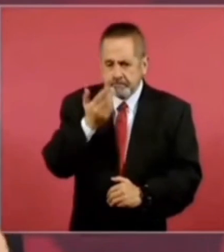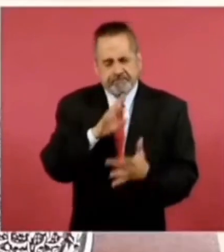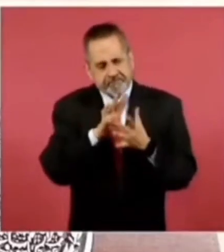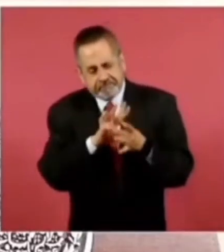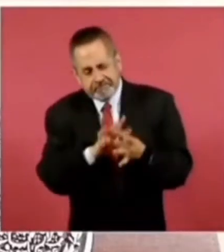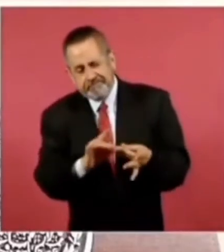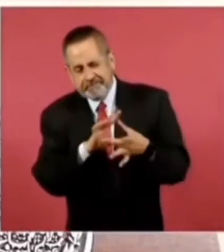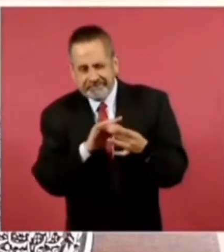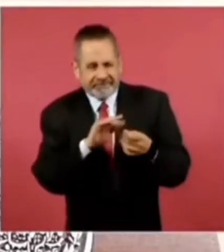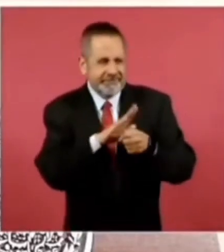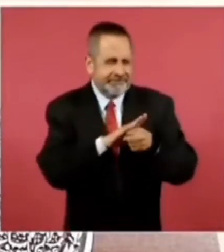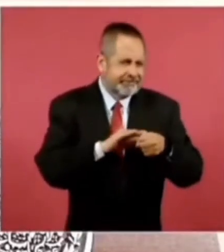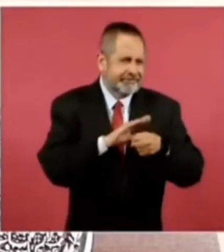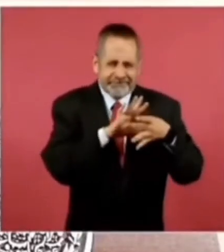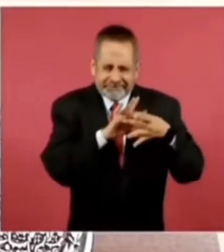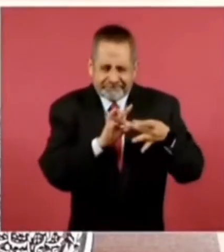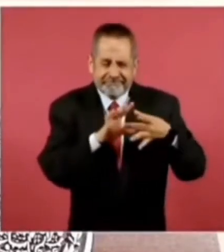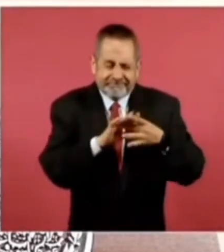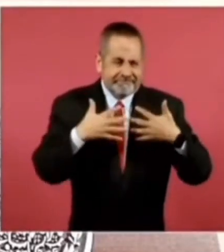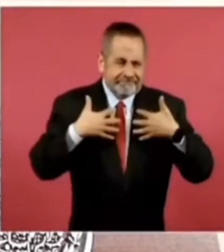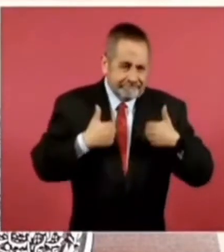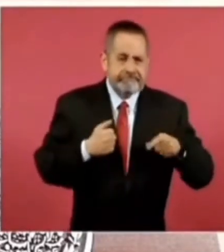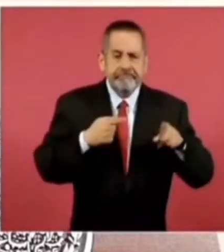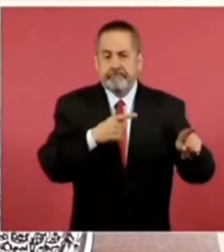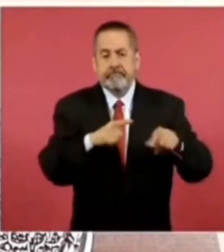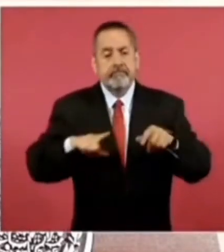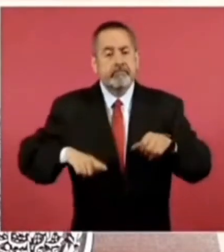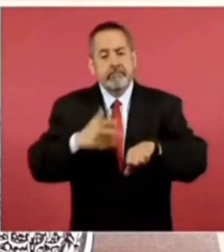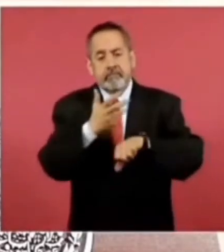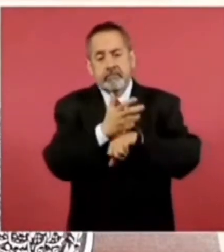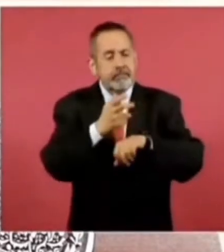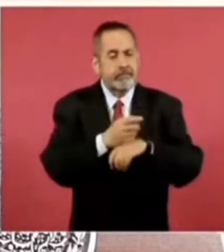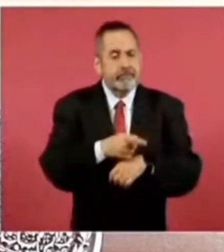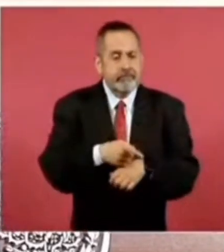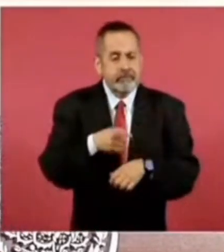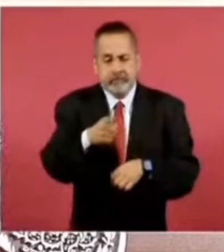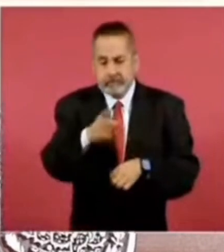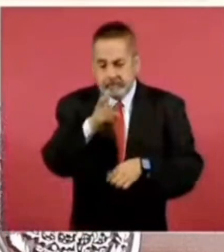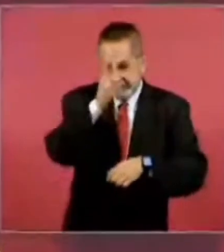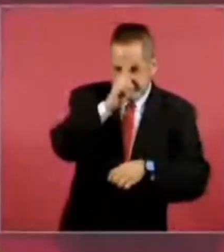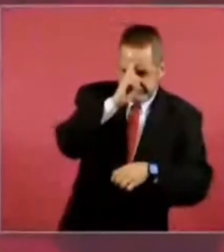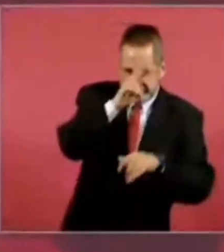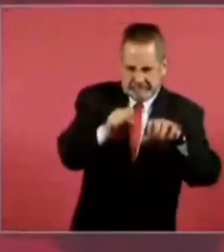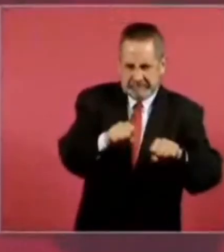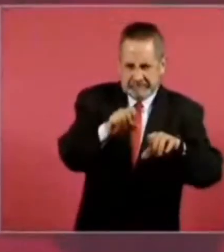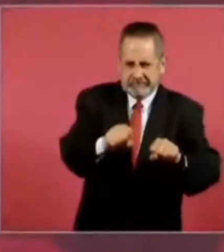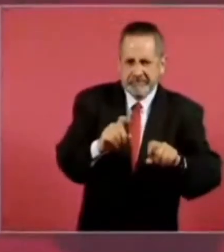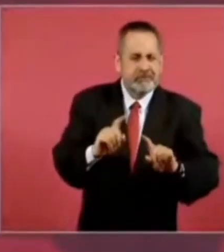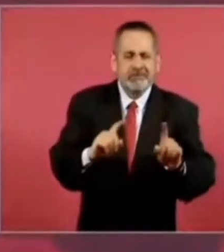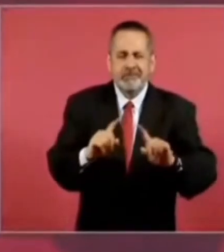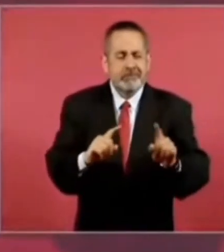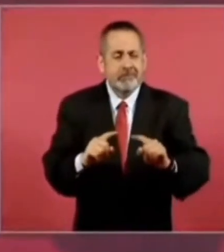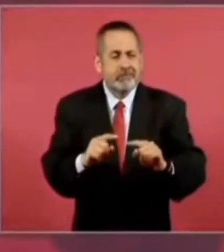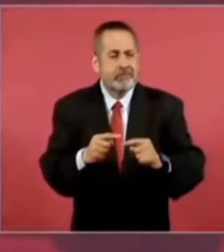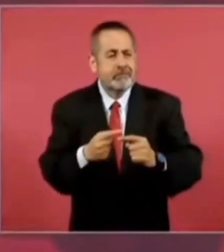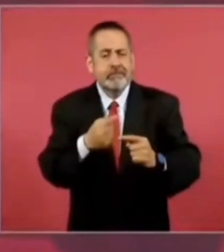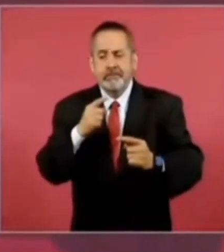al gobierno de Estados Unidos que hay que atender las causas de la migración,